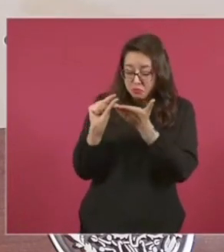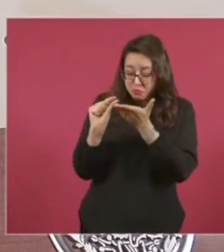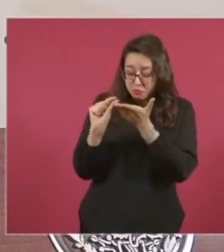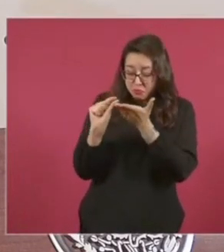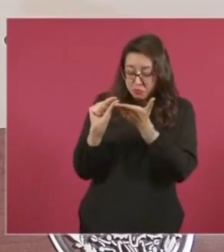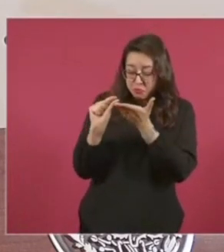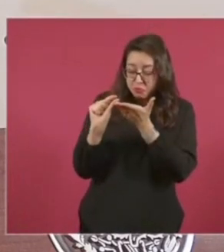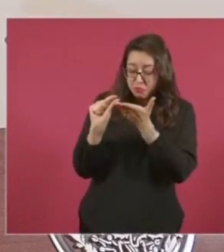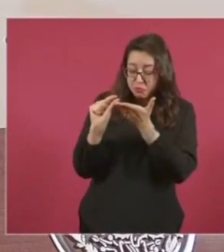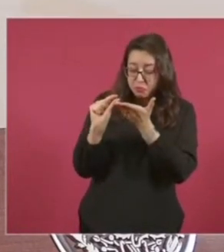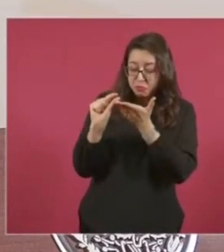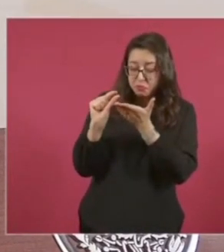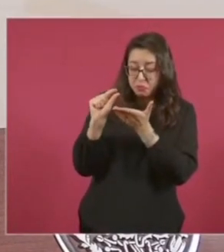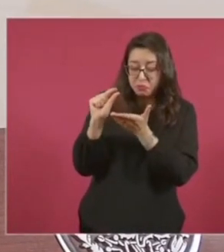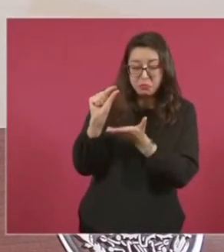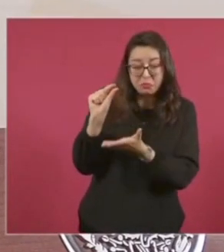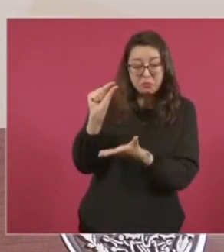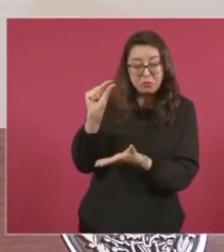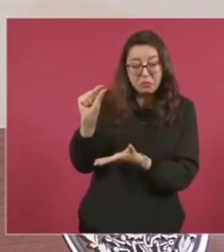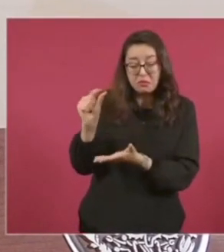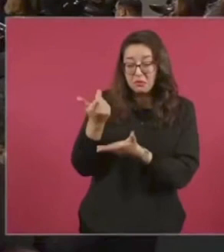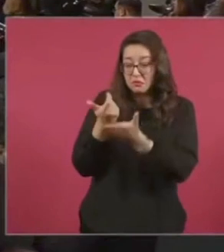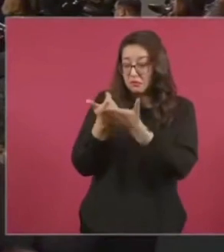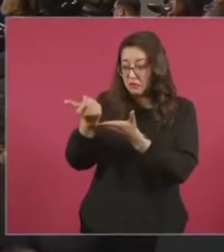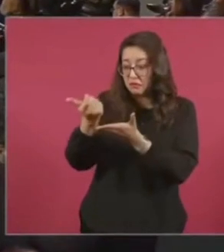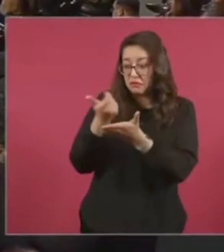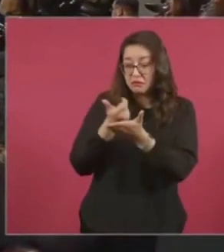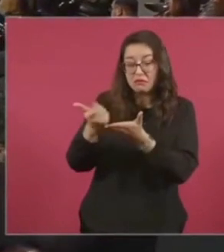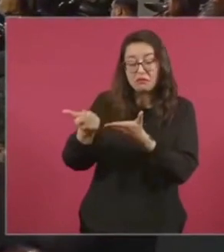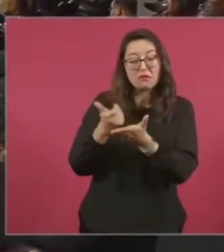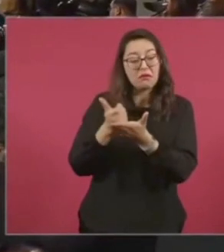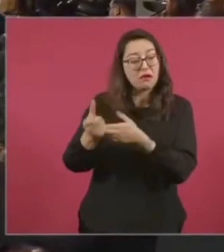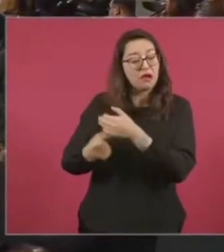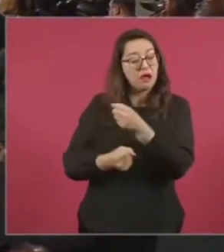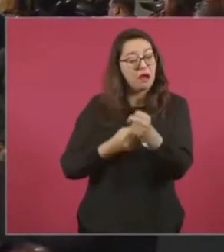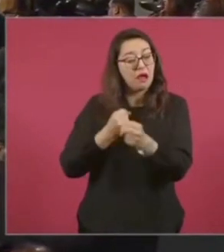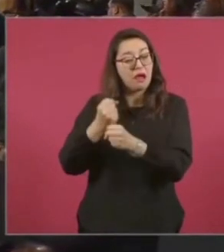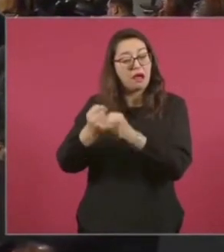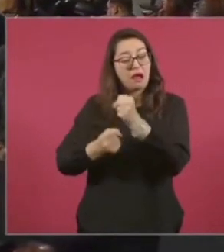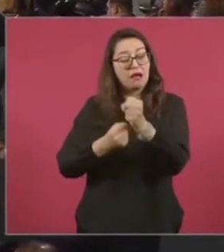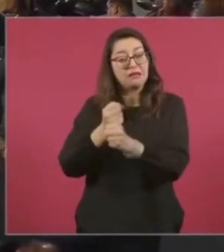aumentando el salario por abajo de la inflación,